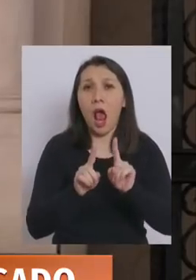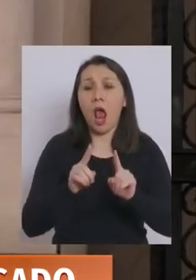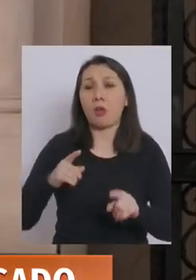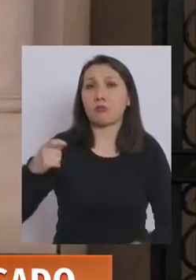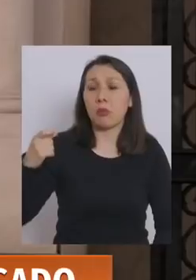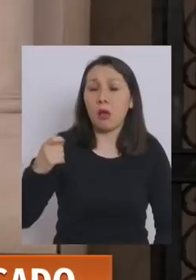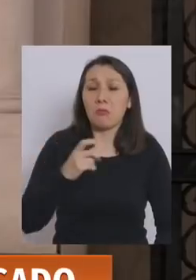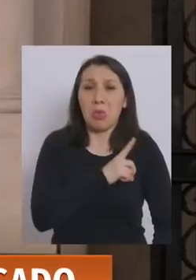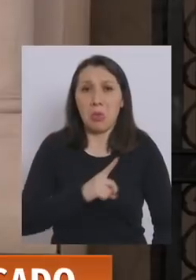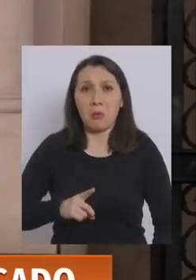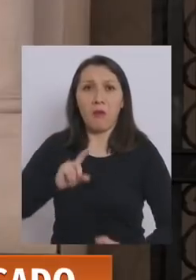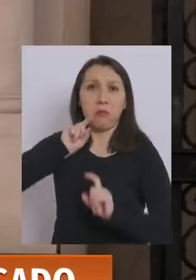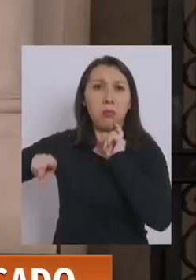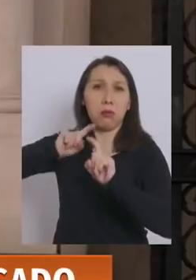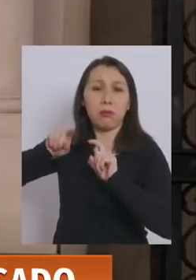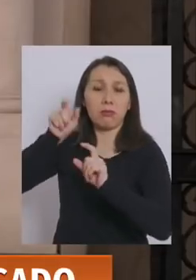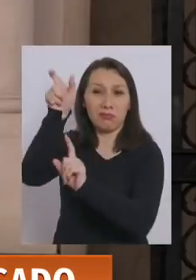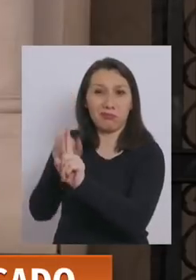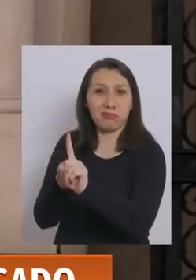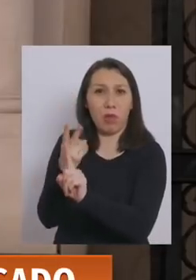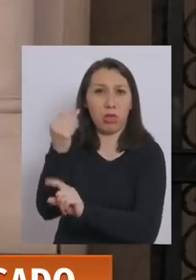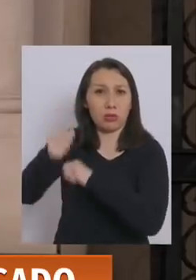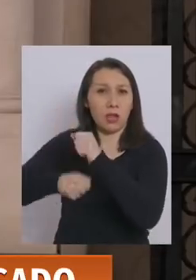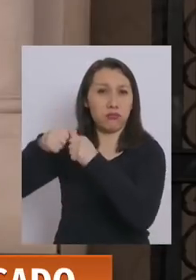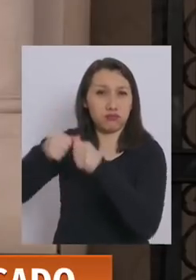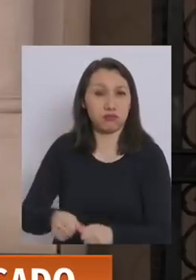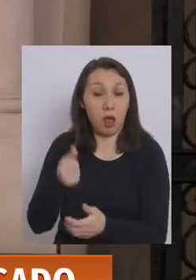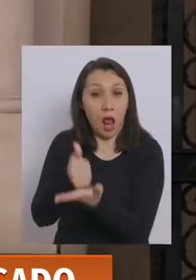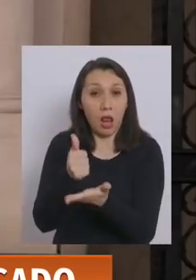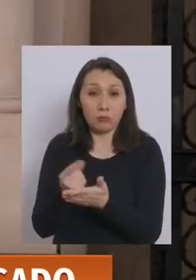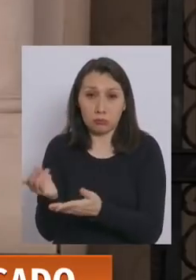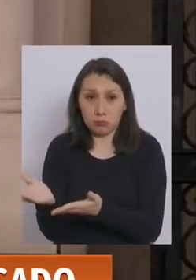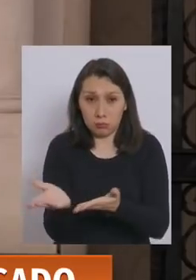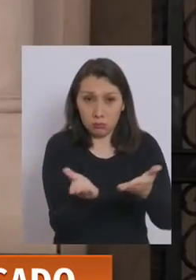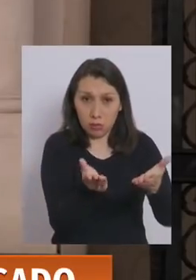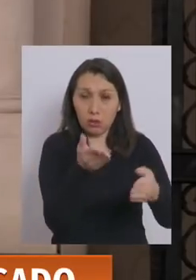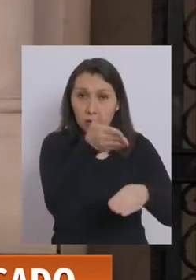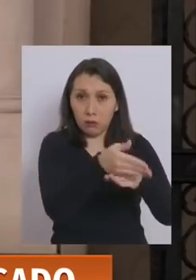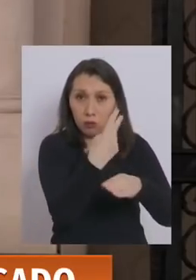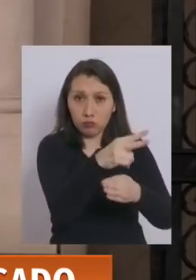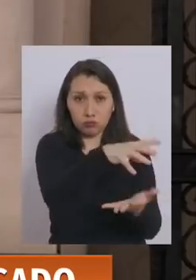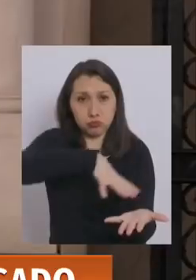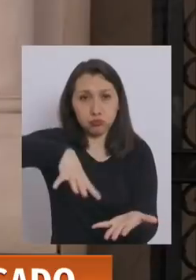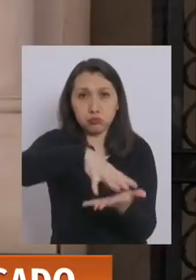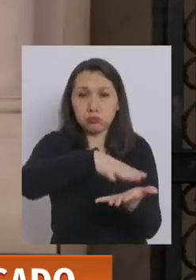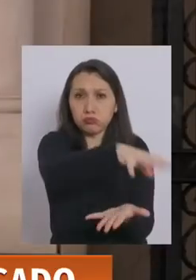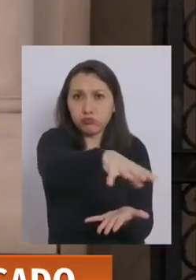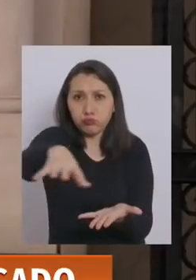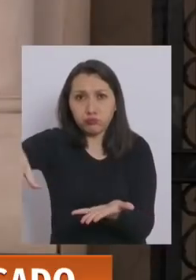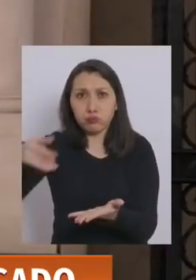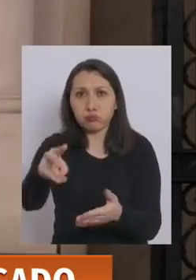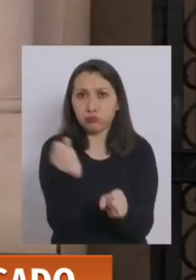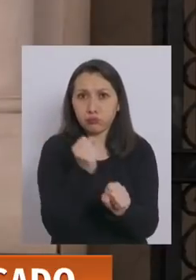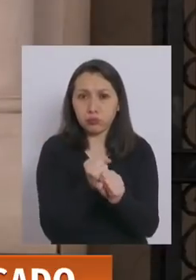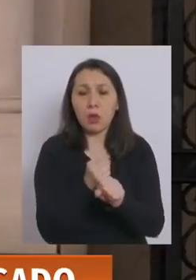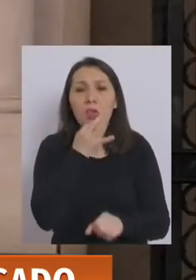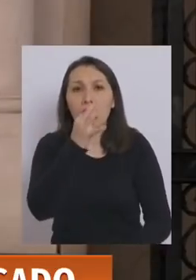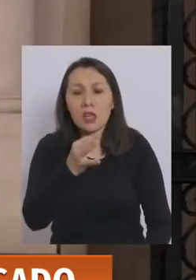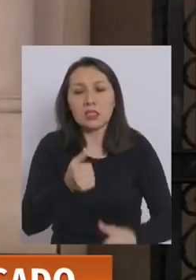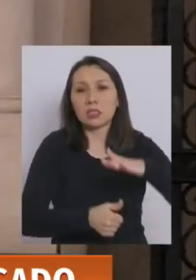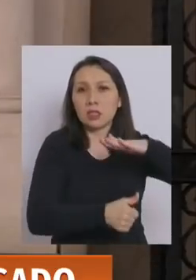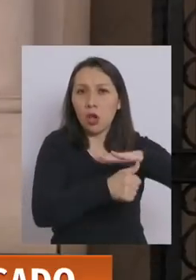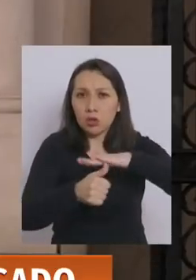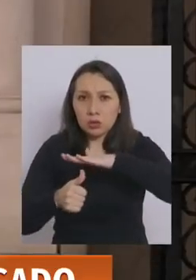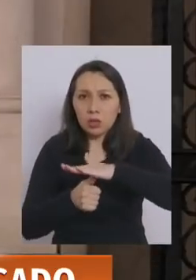parlamentarios quiere ningunear la trayectoria de 12 años de un alcalde, yo le pido que vaya a su territorio, que vaya a sus distritos. Y le diga a los concejales,